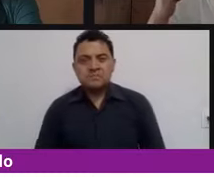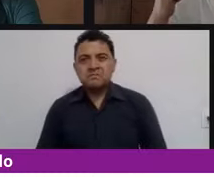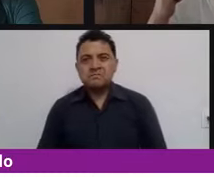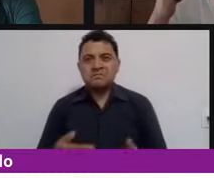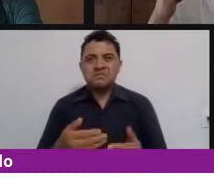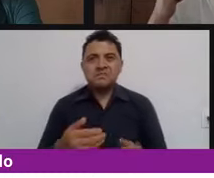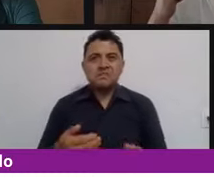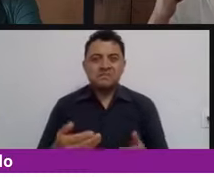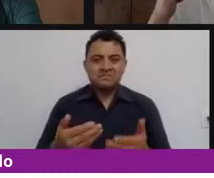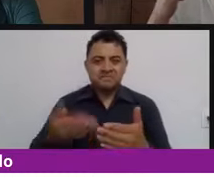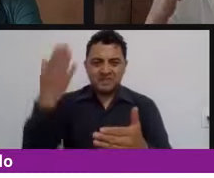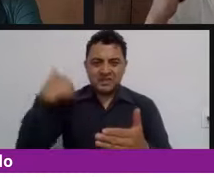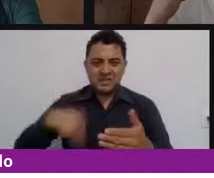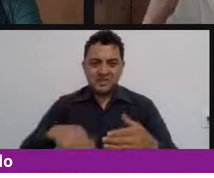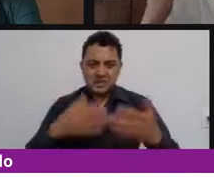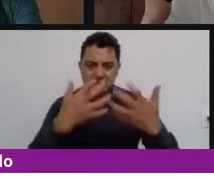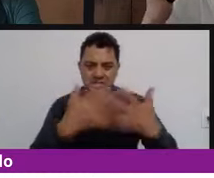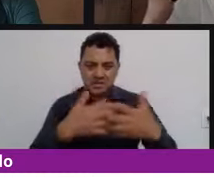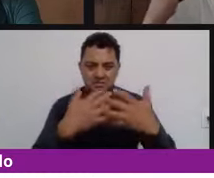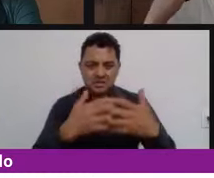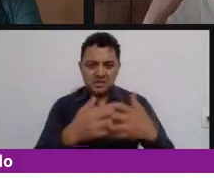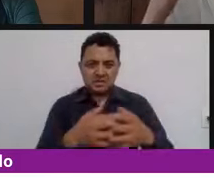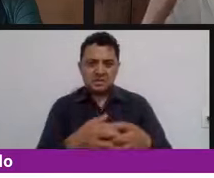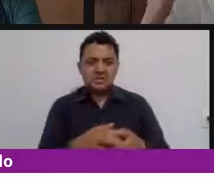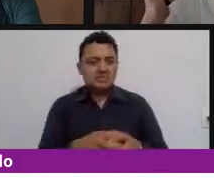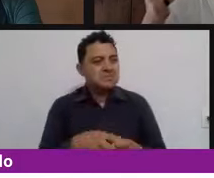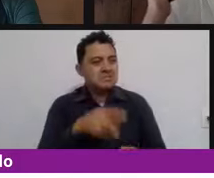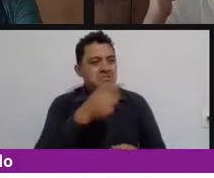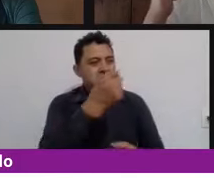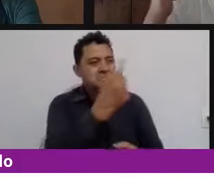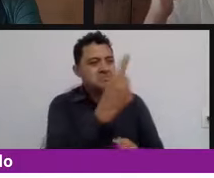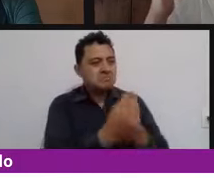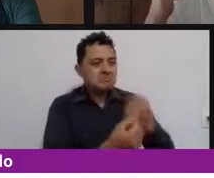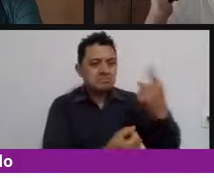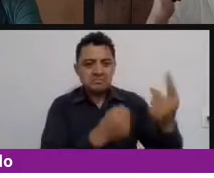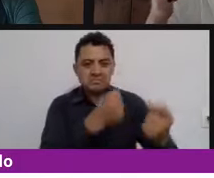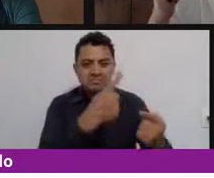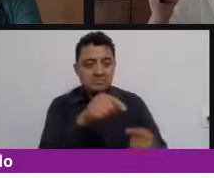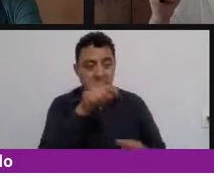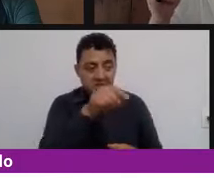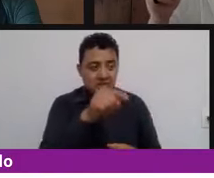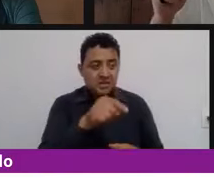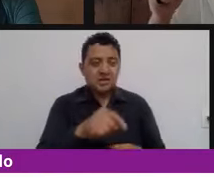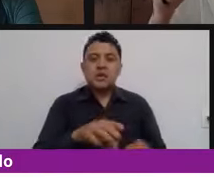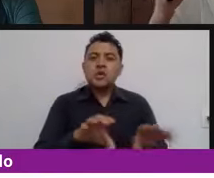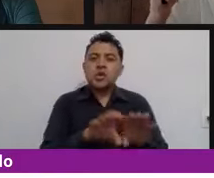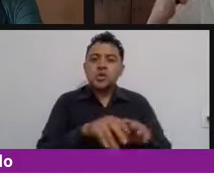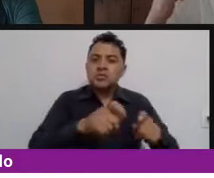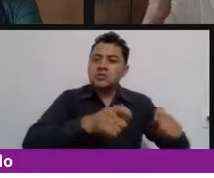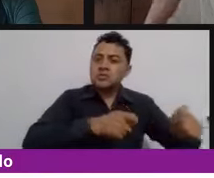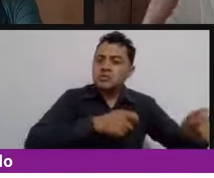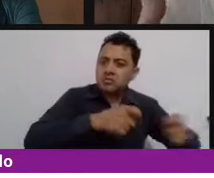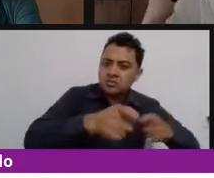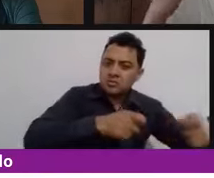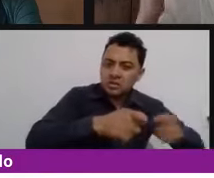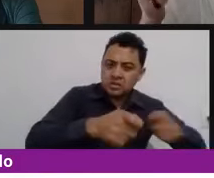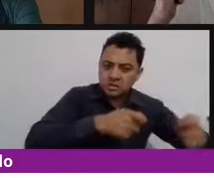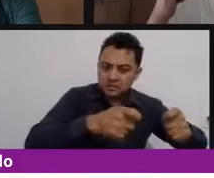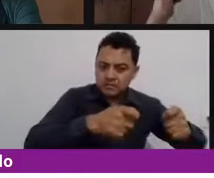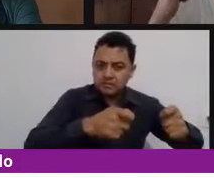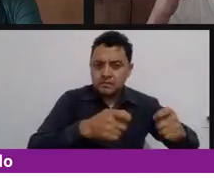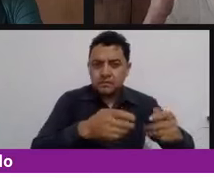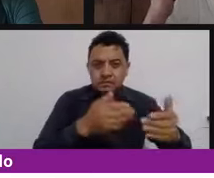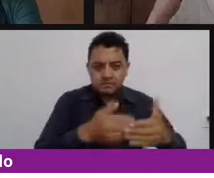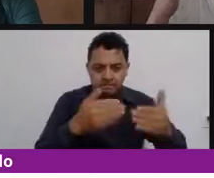concebir que que hubiera una voz que hubiera un voto y que el papel pues básicamente era pasivo entonces en la